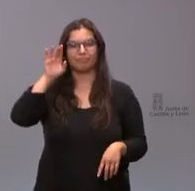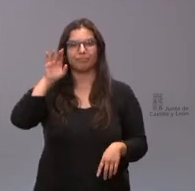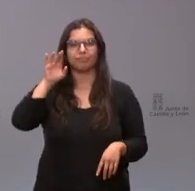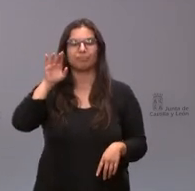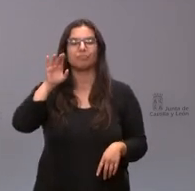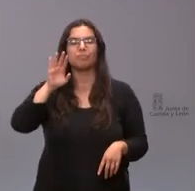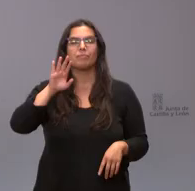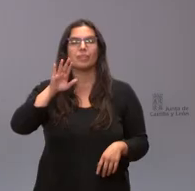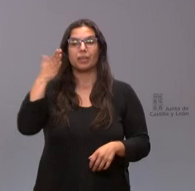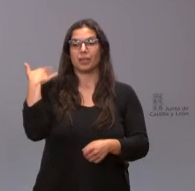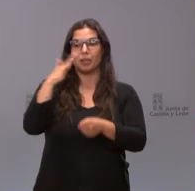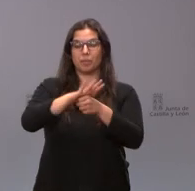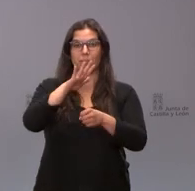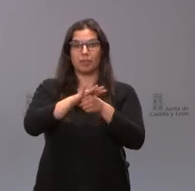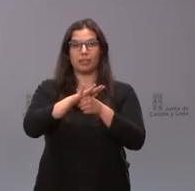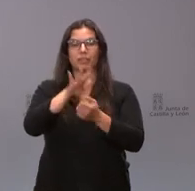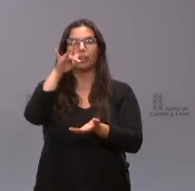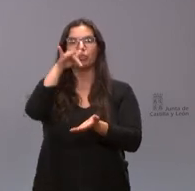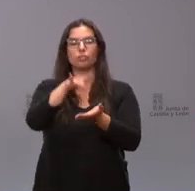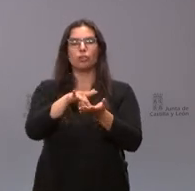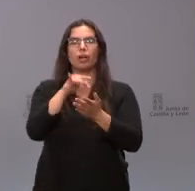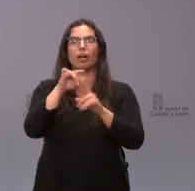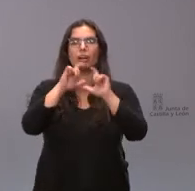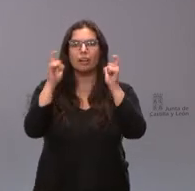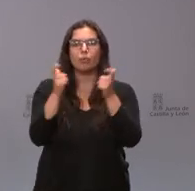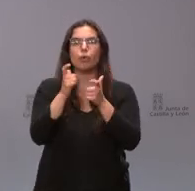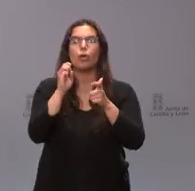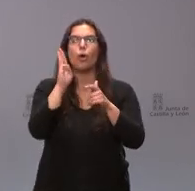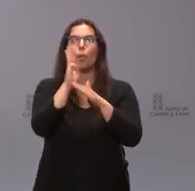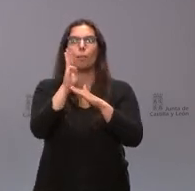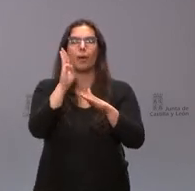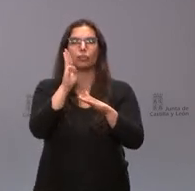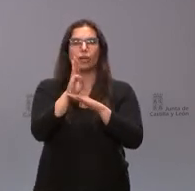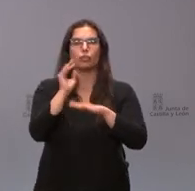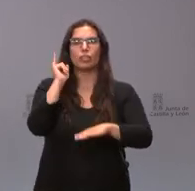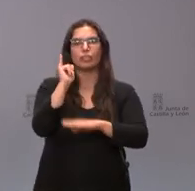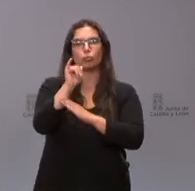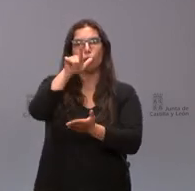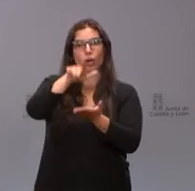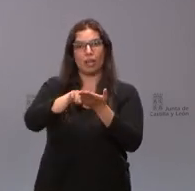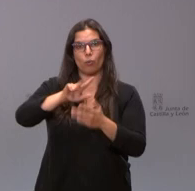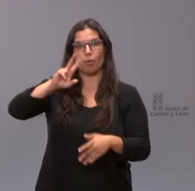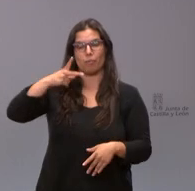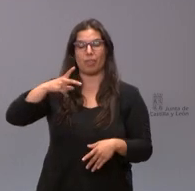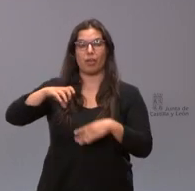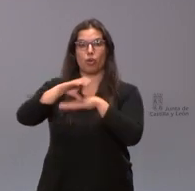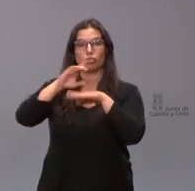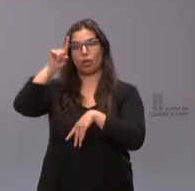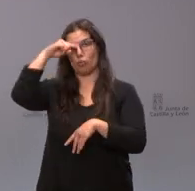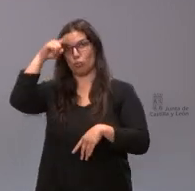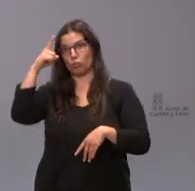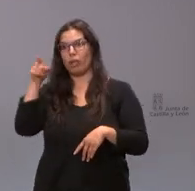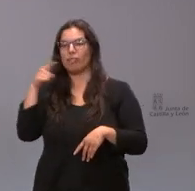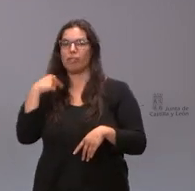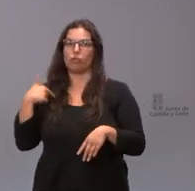martes hubo una reunión del patronato del Instituto de la Lengua y la viceconsejera de Cultura dijo que estaba ahí porque el Consejo de Gobierno había decidido